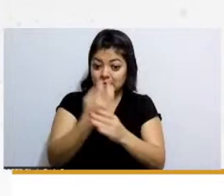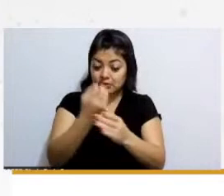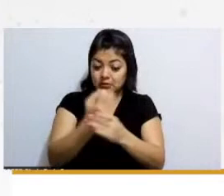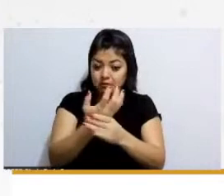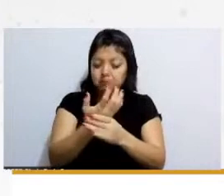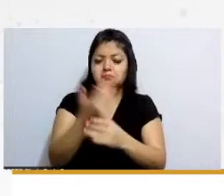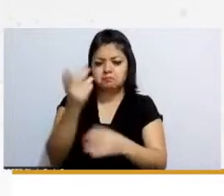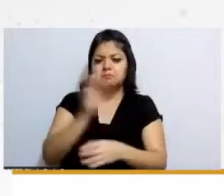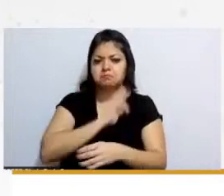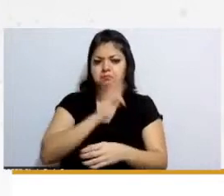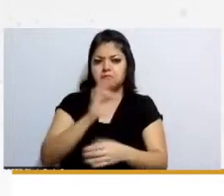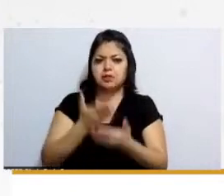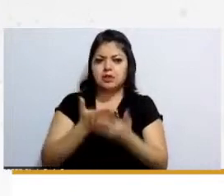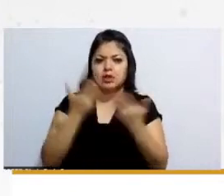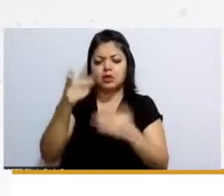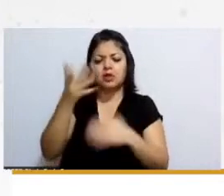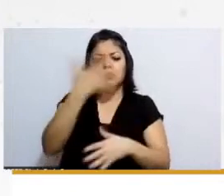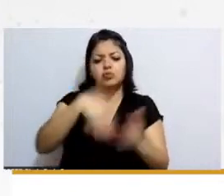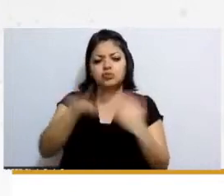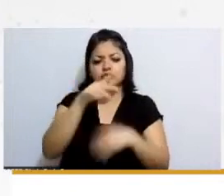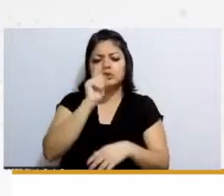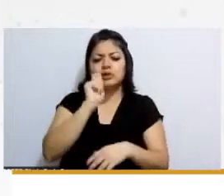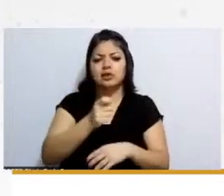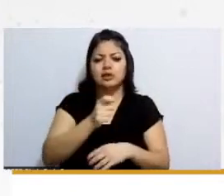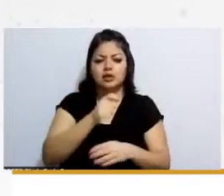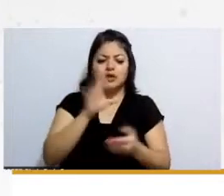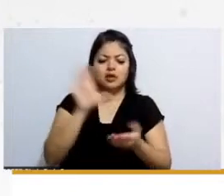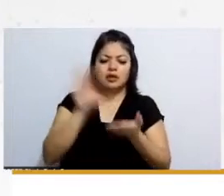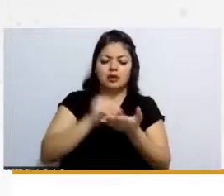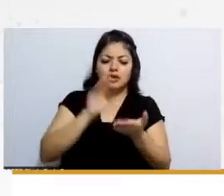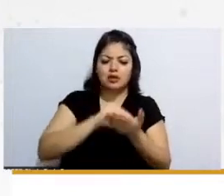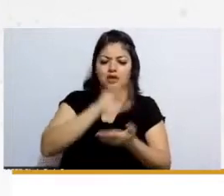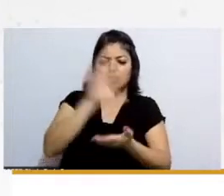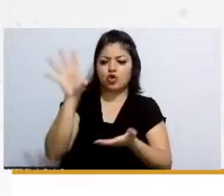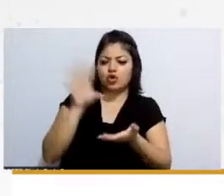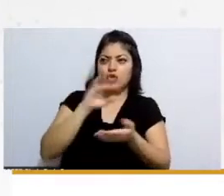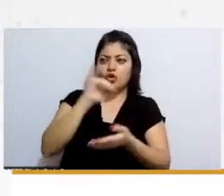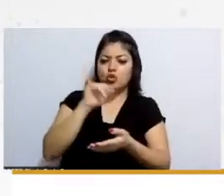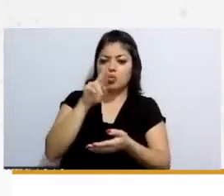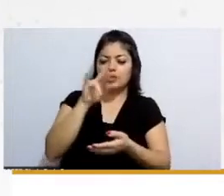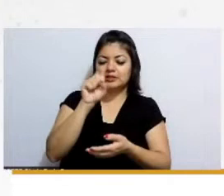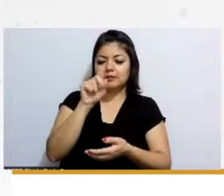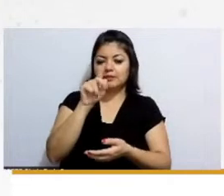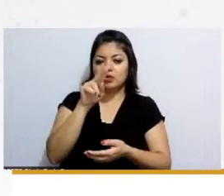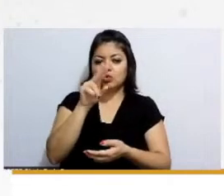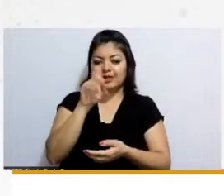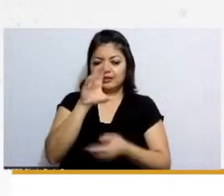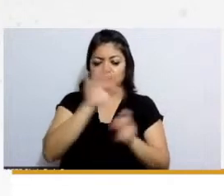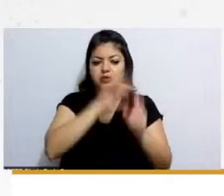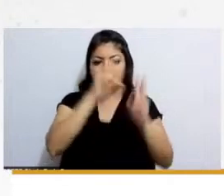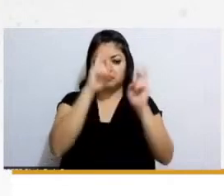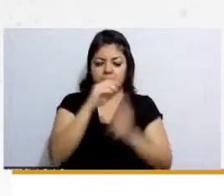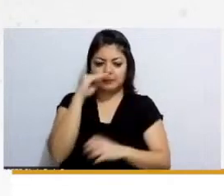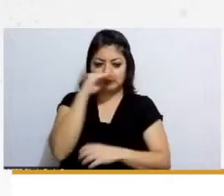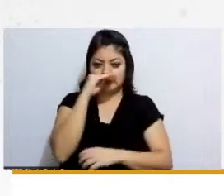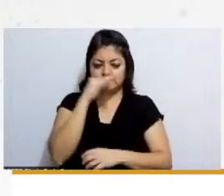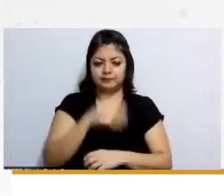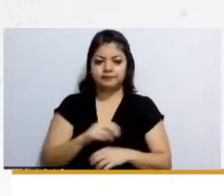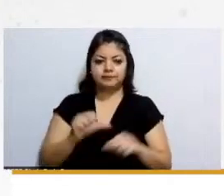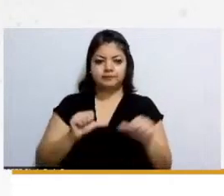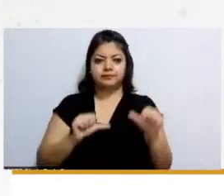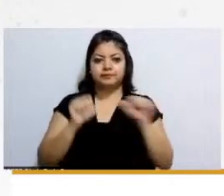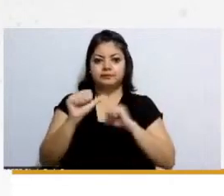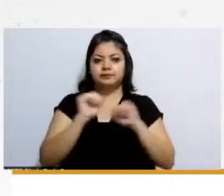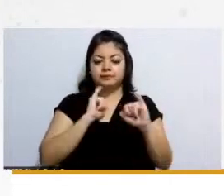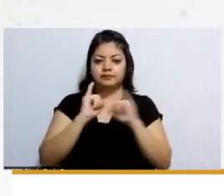los invito a que busquen los cuadros de jurisprudencia los cuadros de jurisprudencia se pueden descargar de manera gratuita y se puede